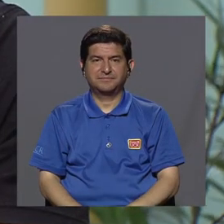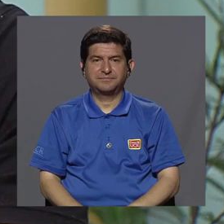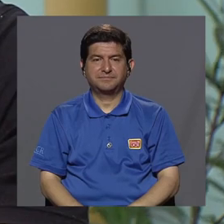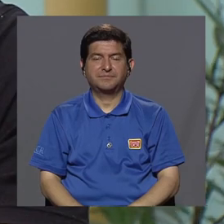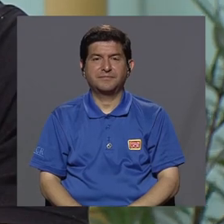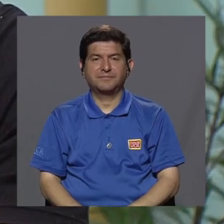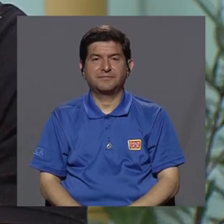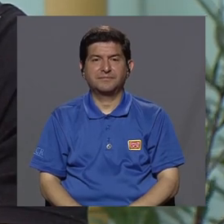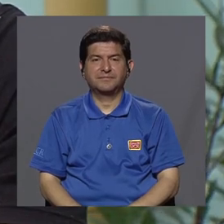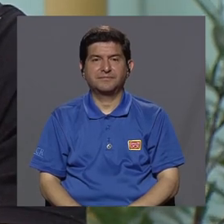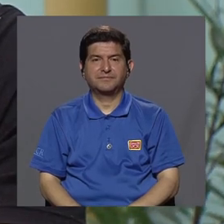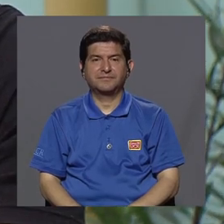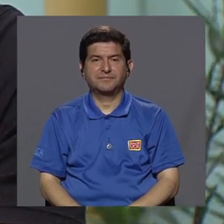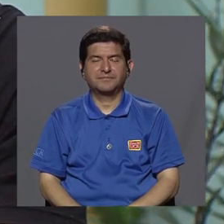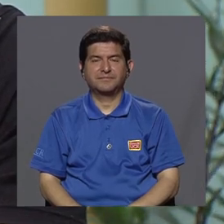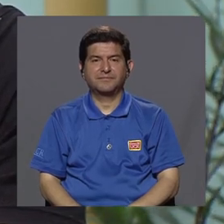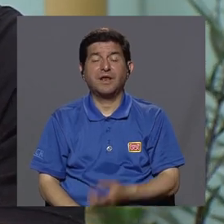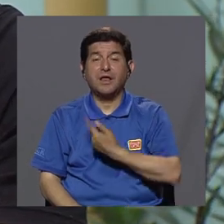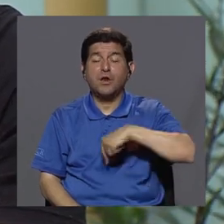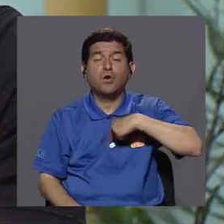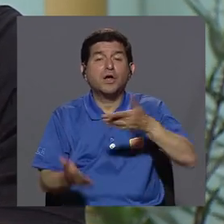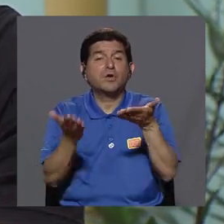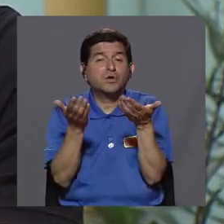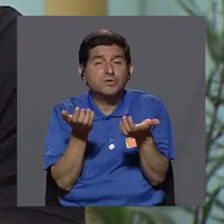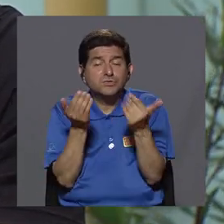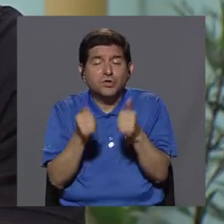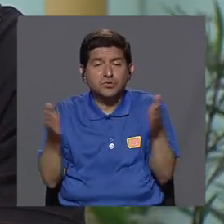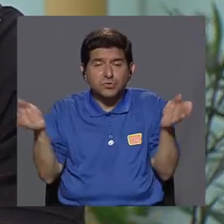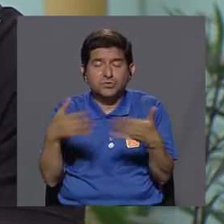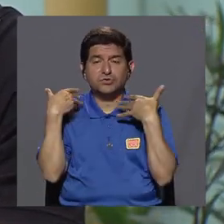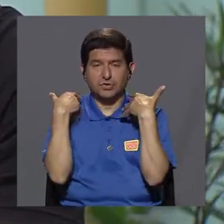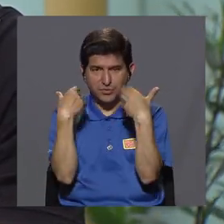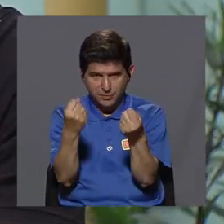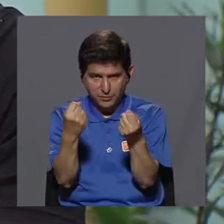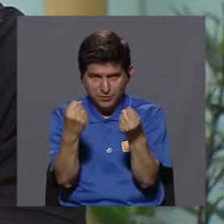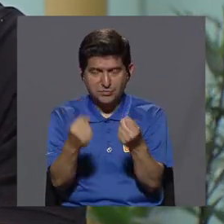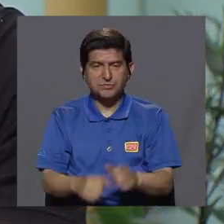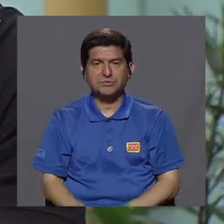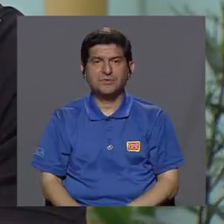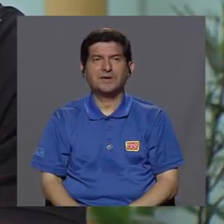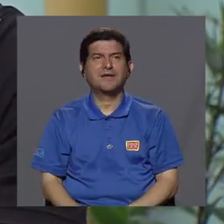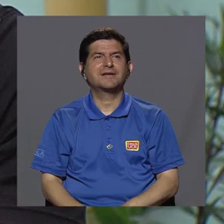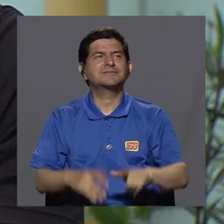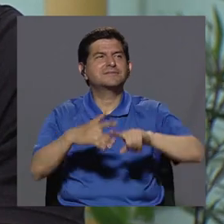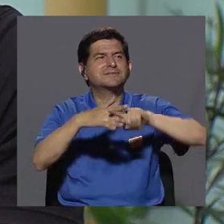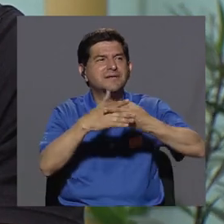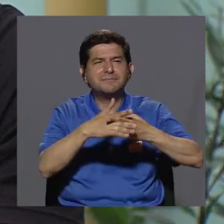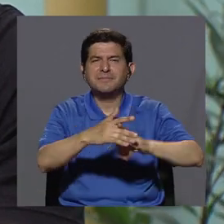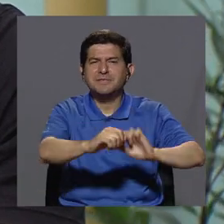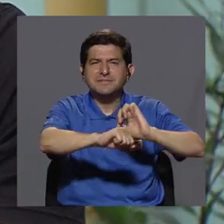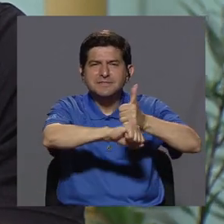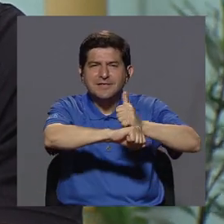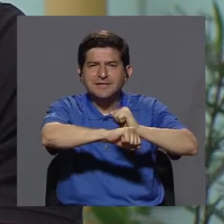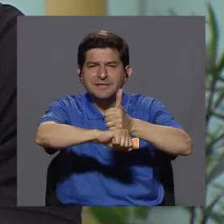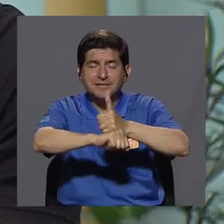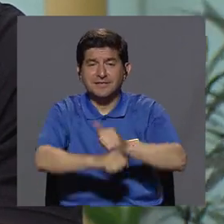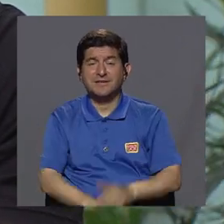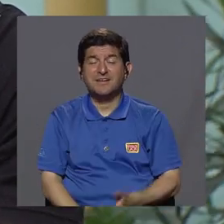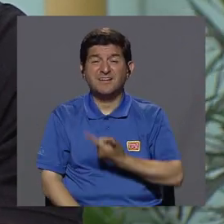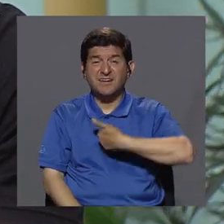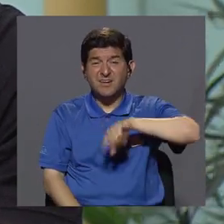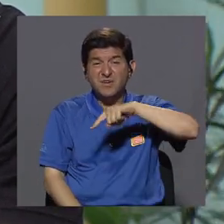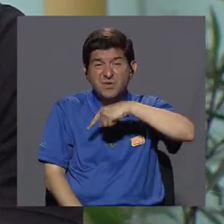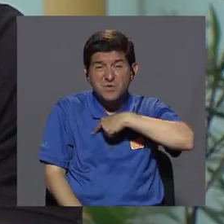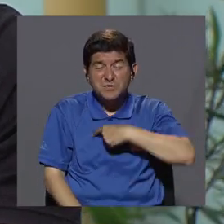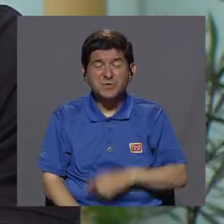Gabriela, lo que queremos desde promoción de la salud o ir empezando a marcar, porque estamos todavía,